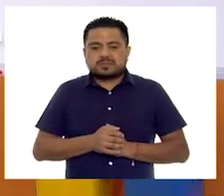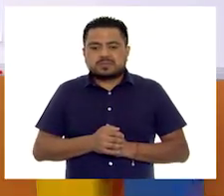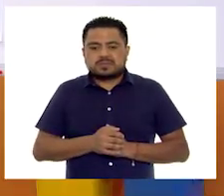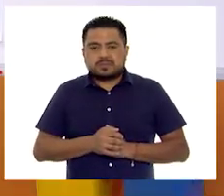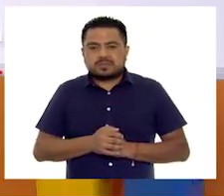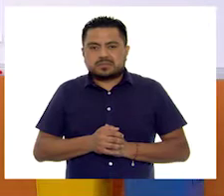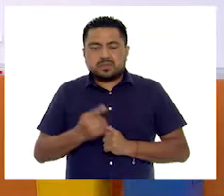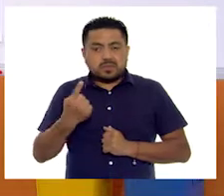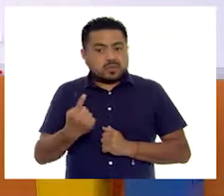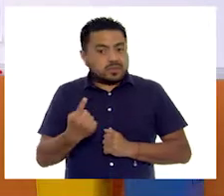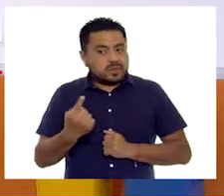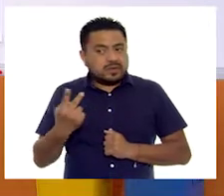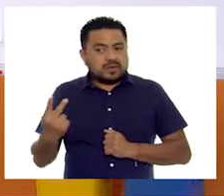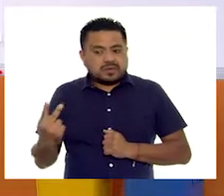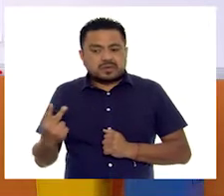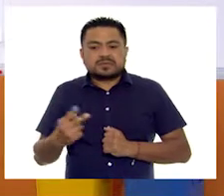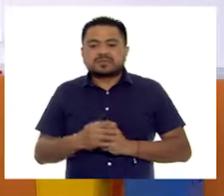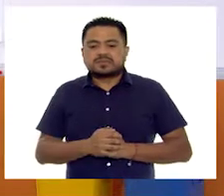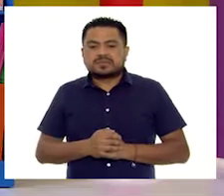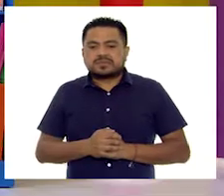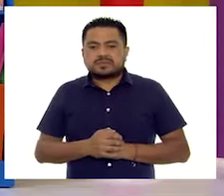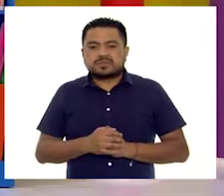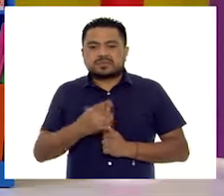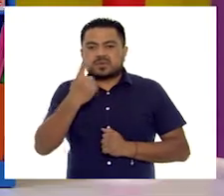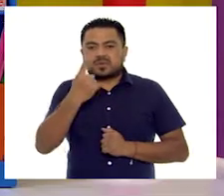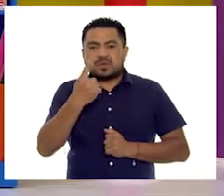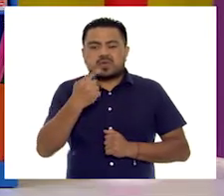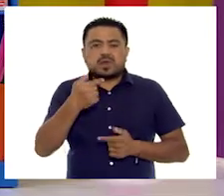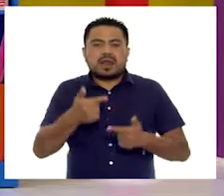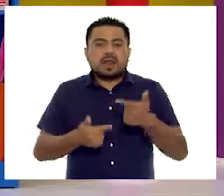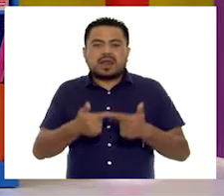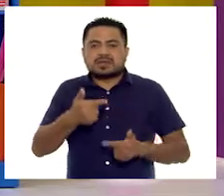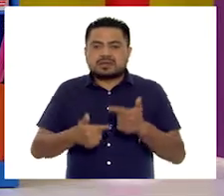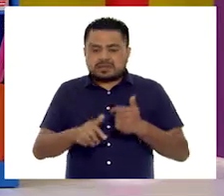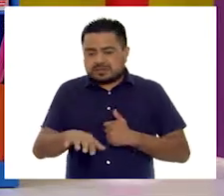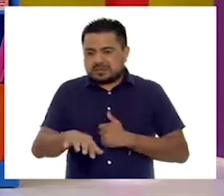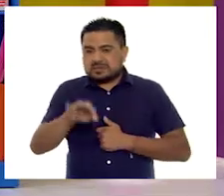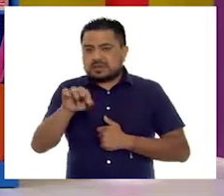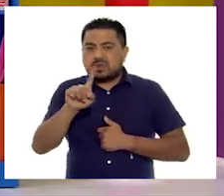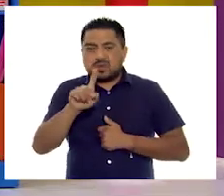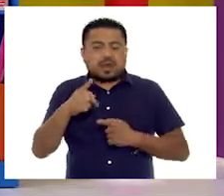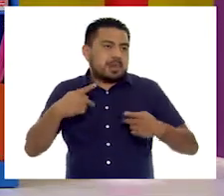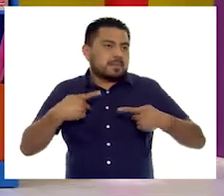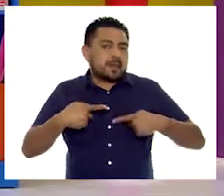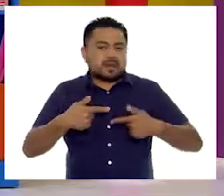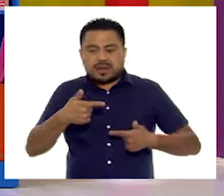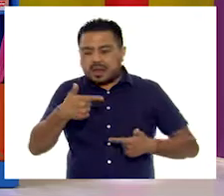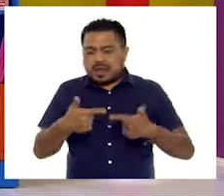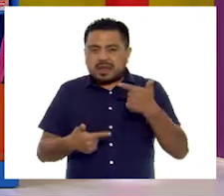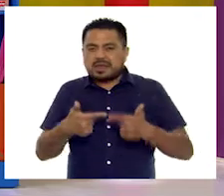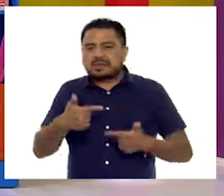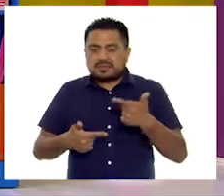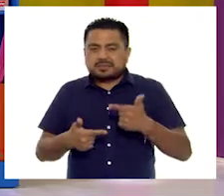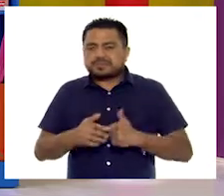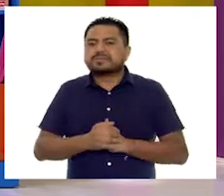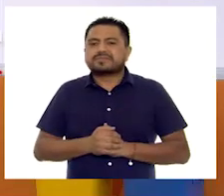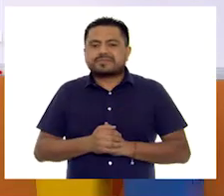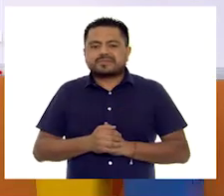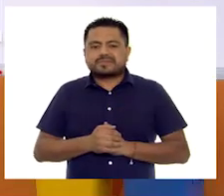una, dos. Y una tomada leche. Y una persona leche. Ajá.